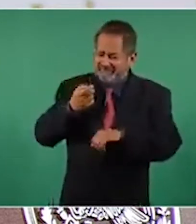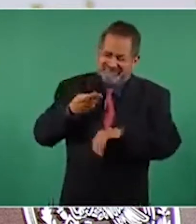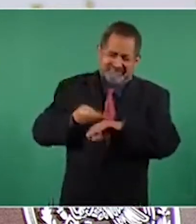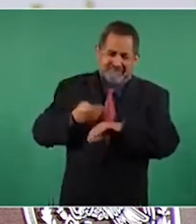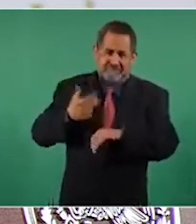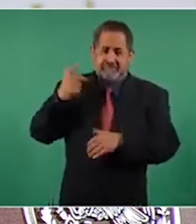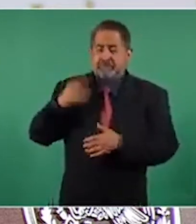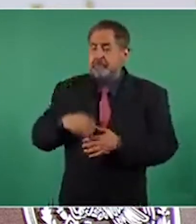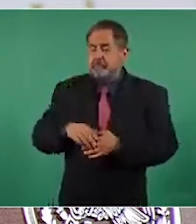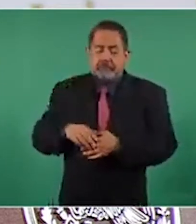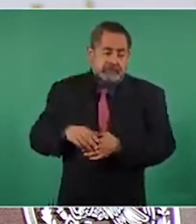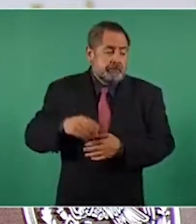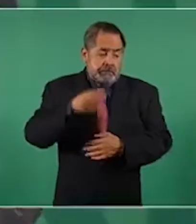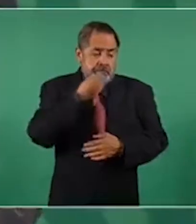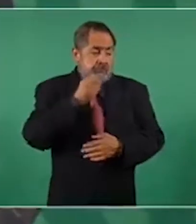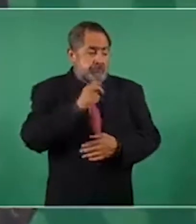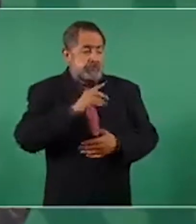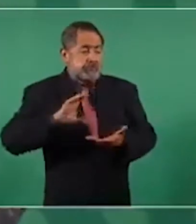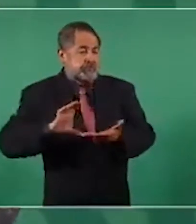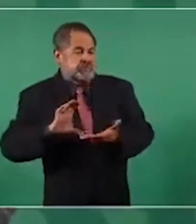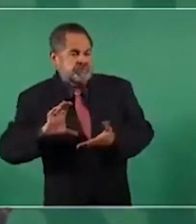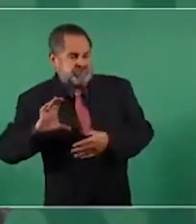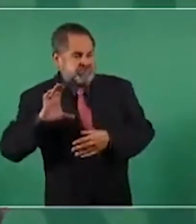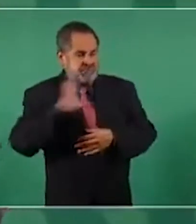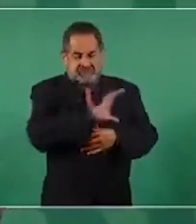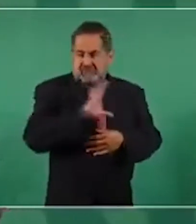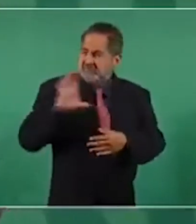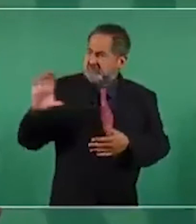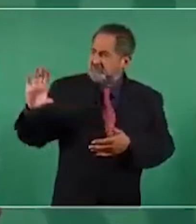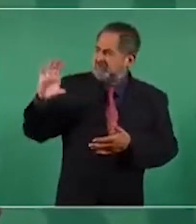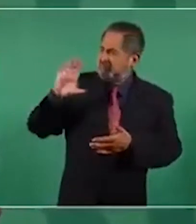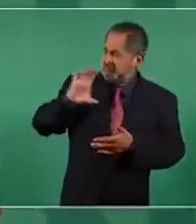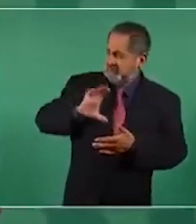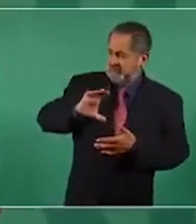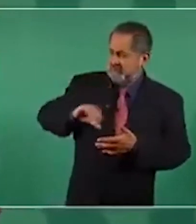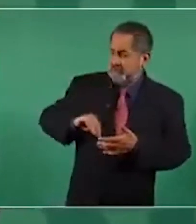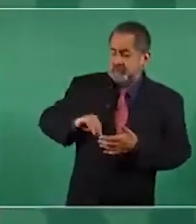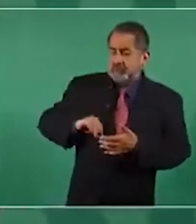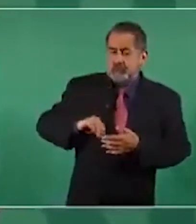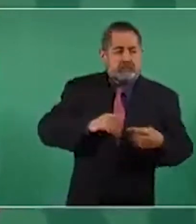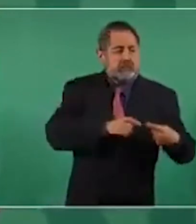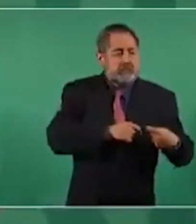no llegaban los apoyos, imperaba la corrupción.